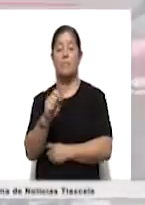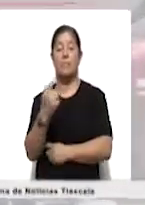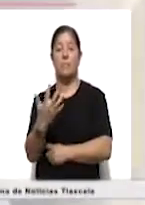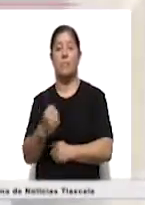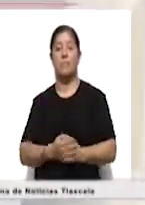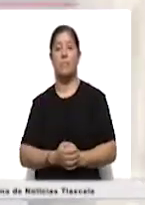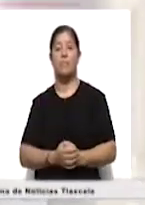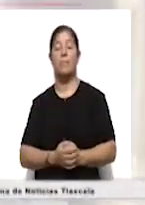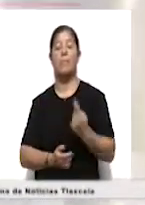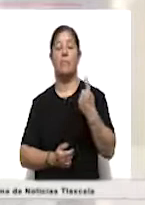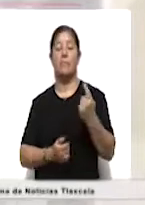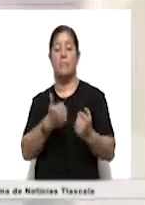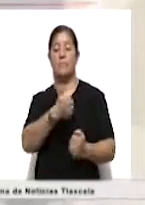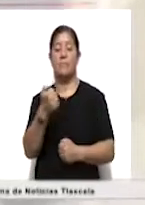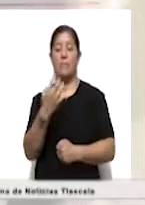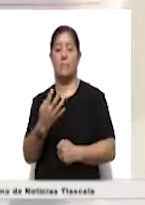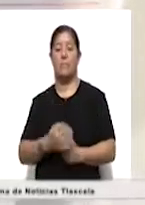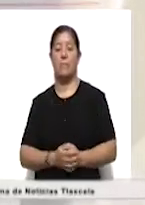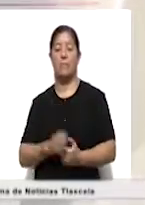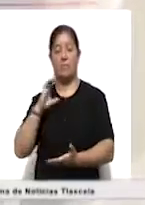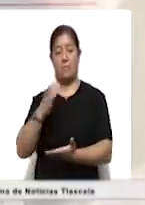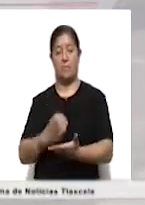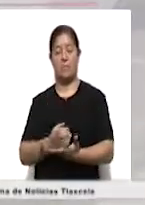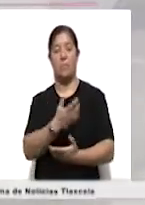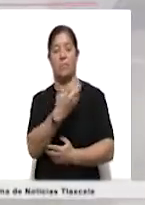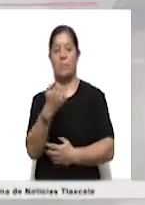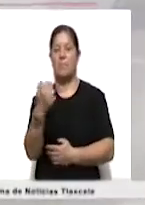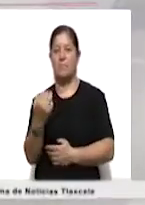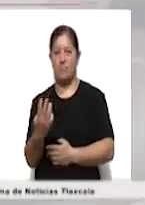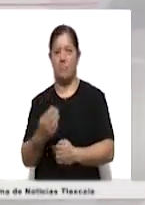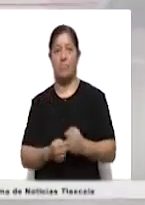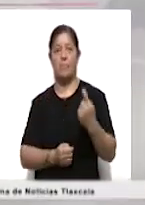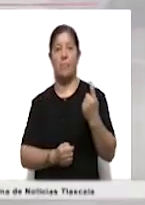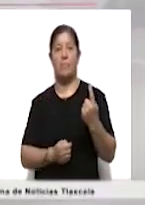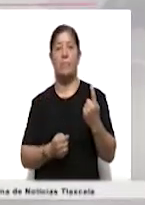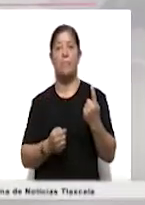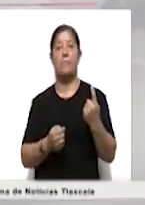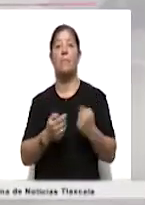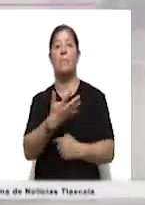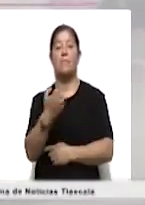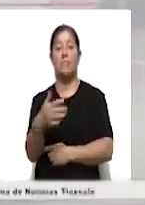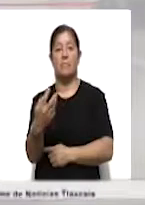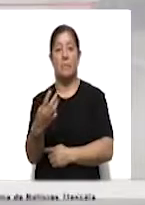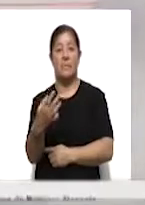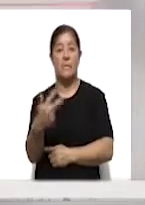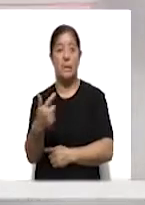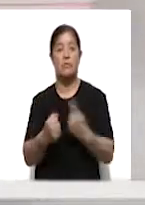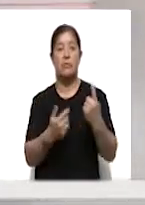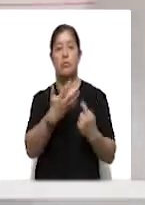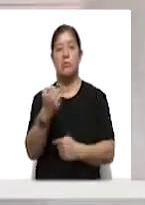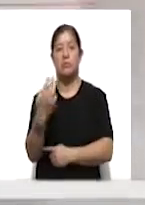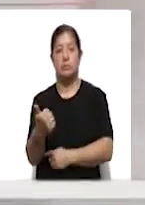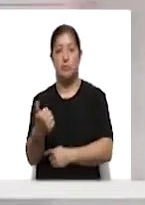veinticinco, Yauquemecan seiscientos cuatro, Contla quinientos trece, San Pablo del Monte quinientos seis, Ixtacuixla cuatrocientos cincuenta y